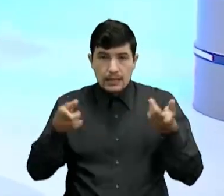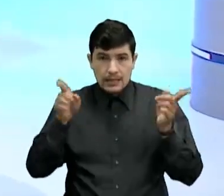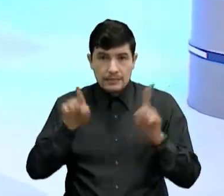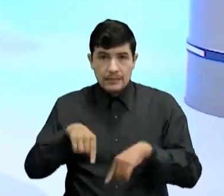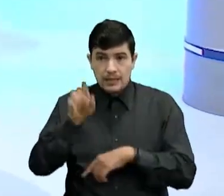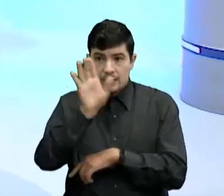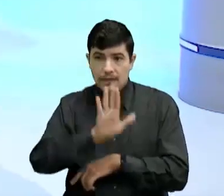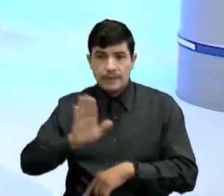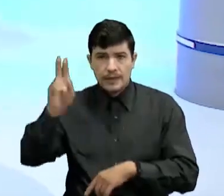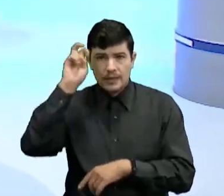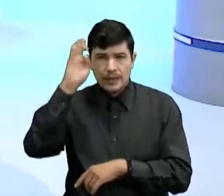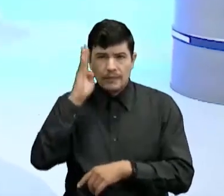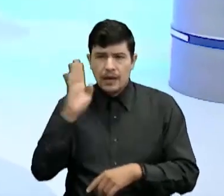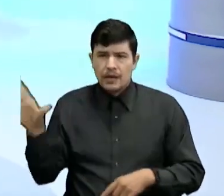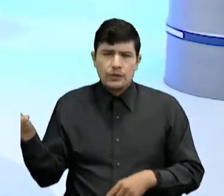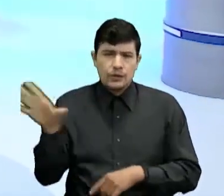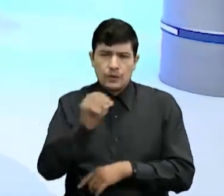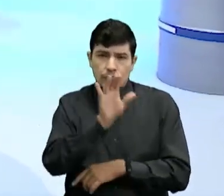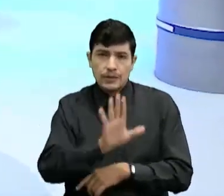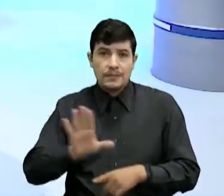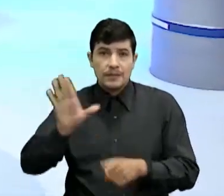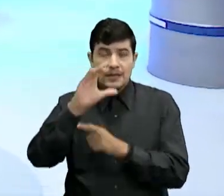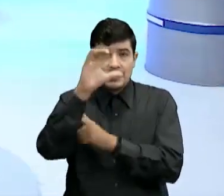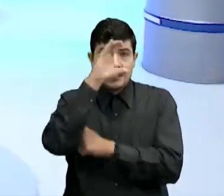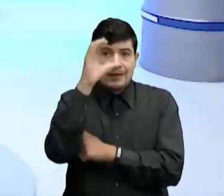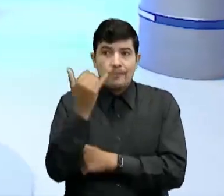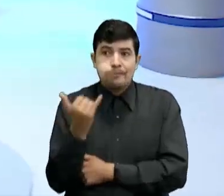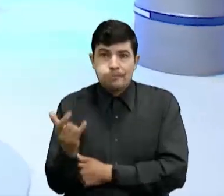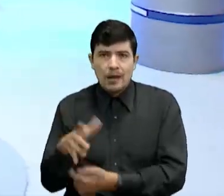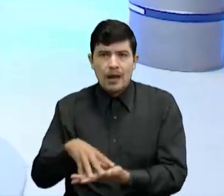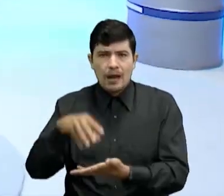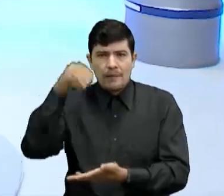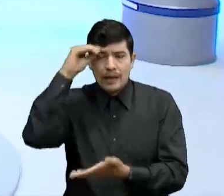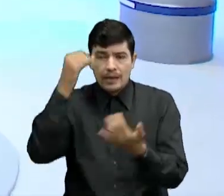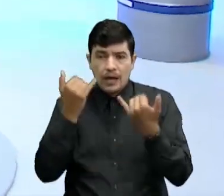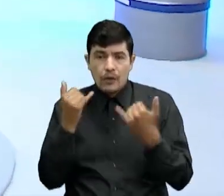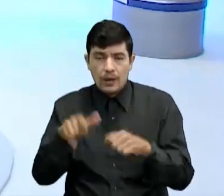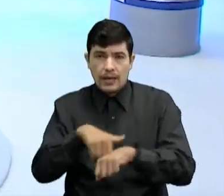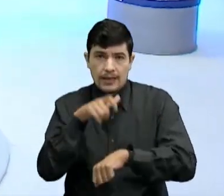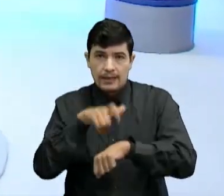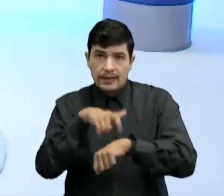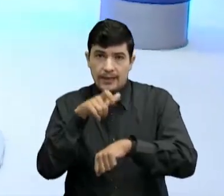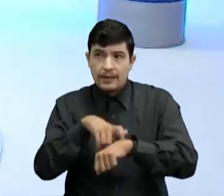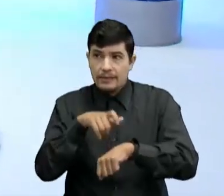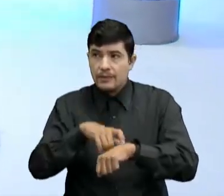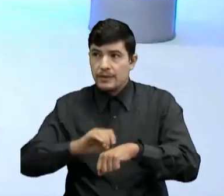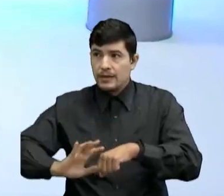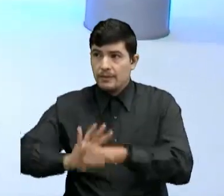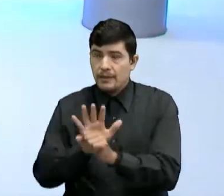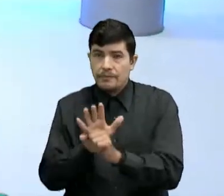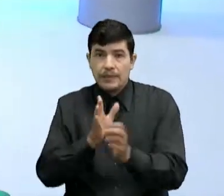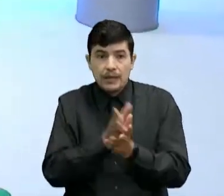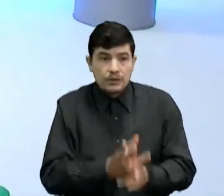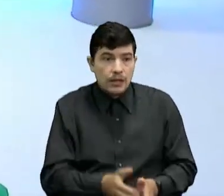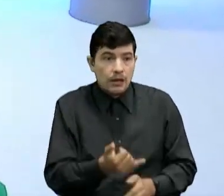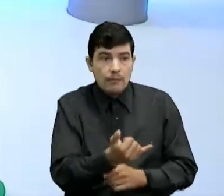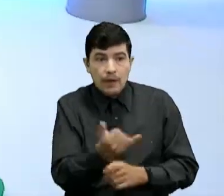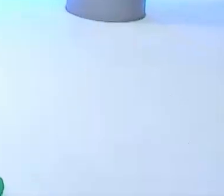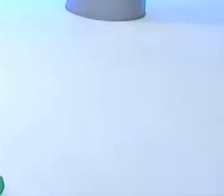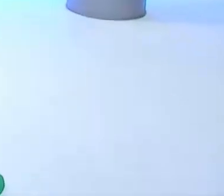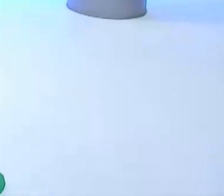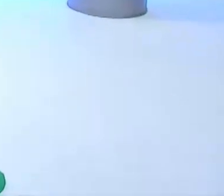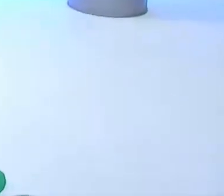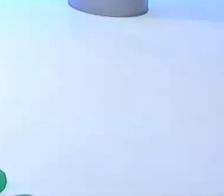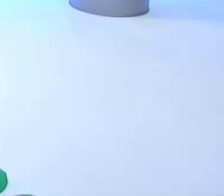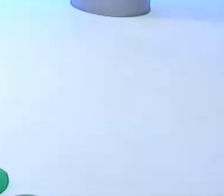De Santander Y de todos Los departamentos De Colombia Aprendan En este tiempo De pandemia Los chicos Que no tienen Conectividad Aprovechen La